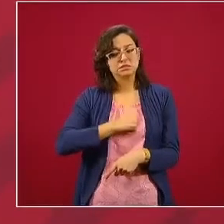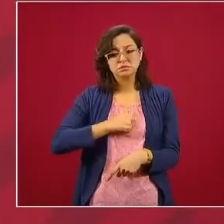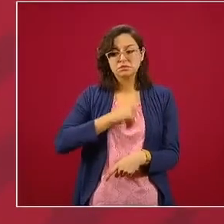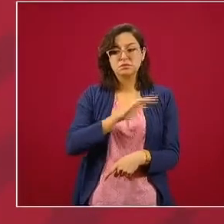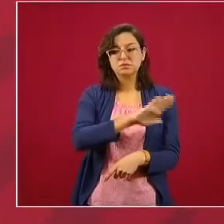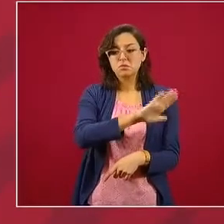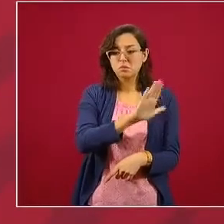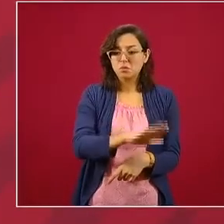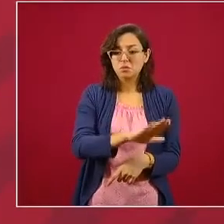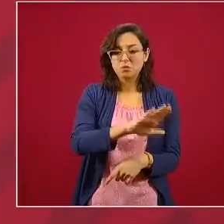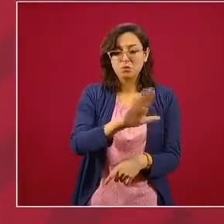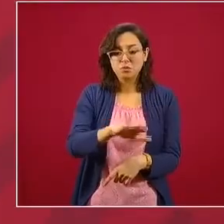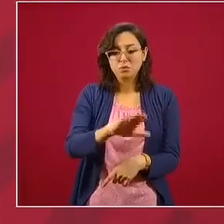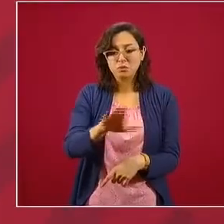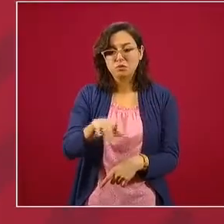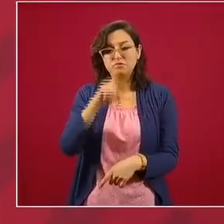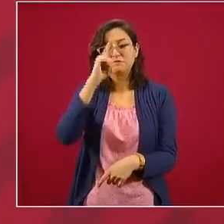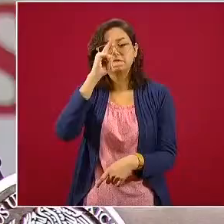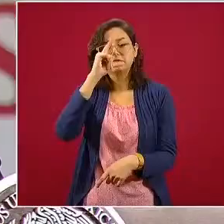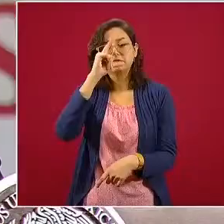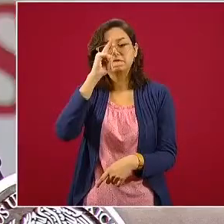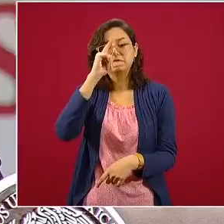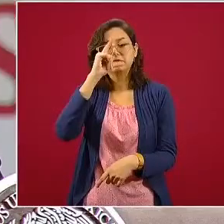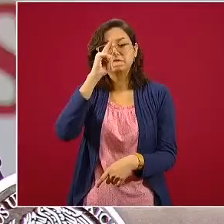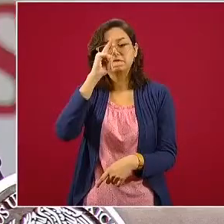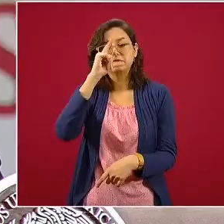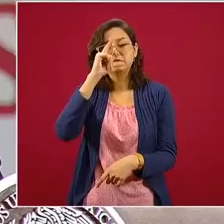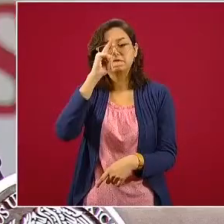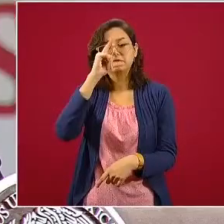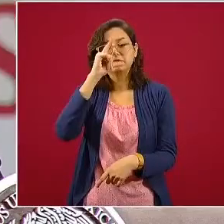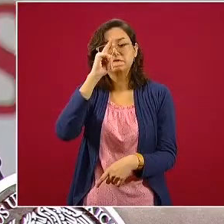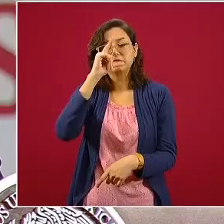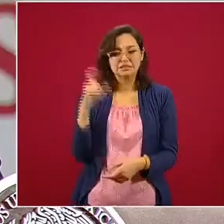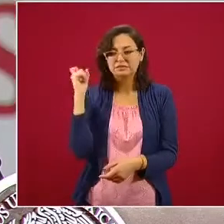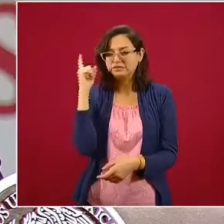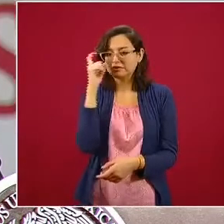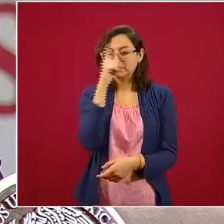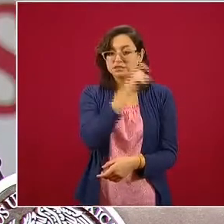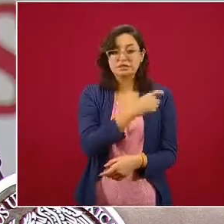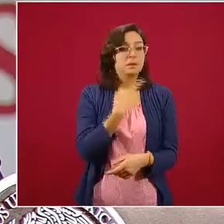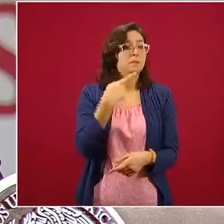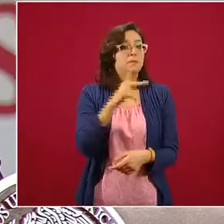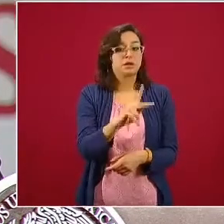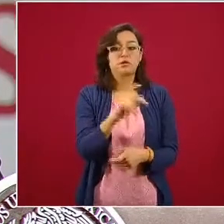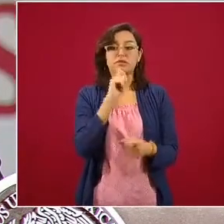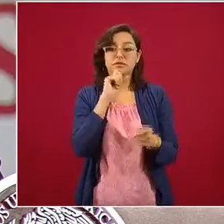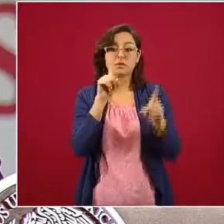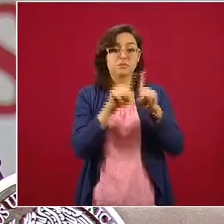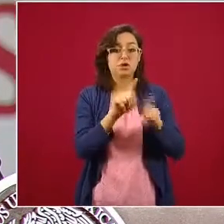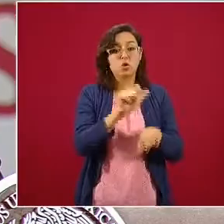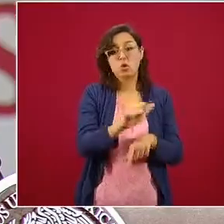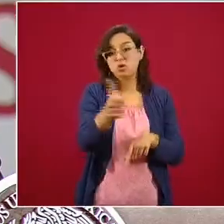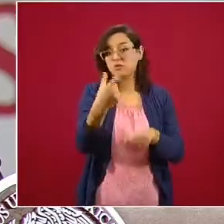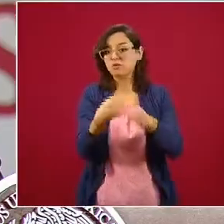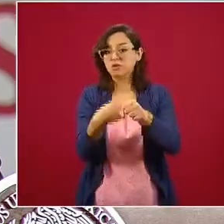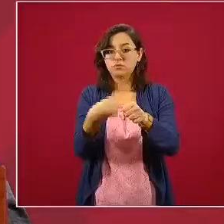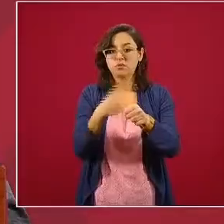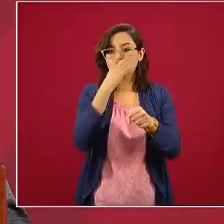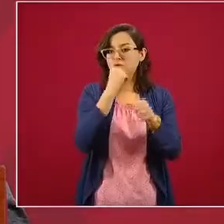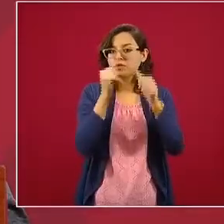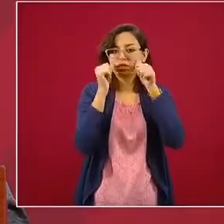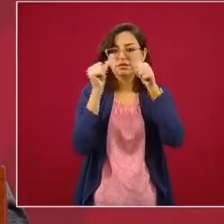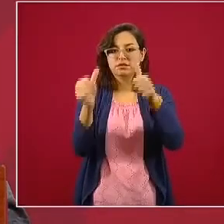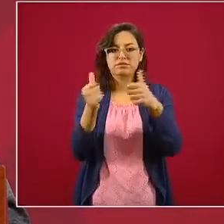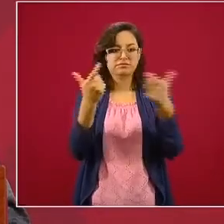pero lo cual además afecta sin duda la capacidad para seguir atendiendo a otros pacientes, pero que también